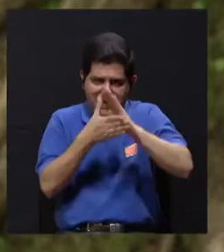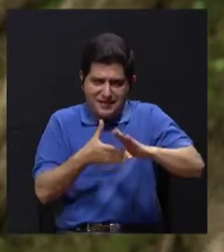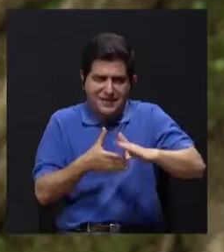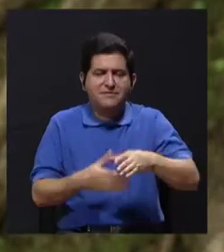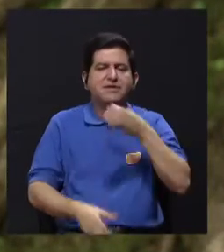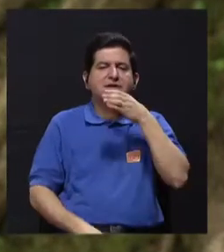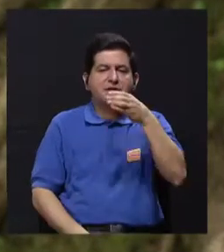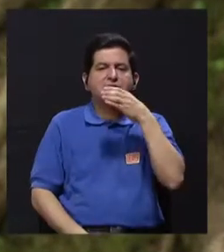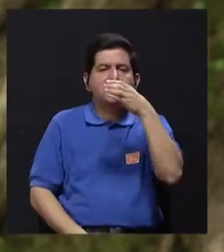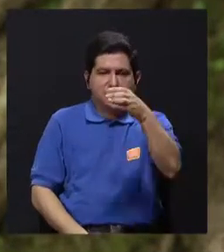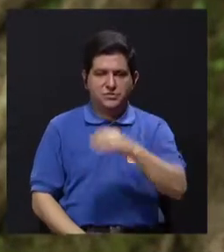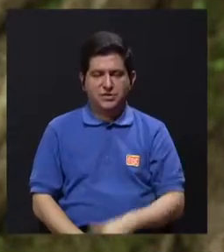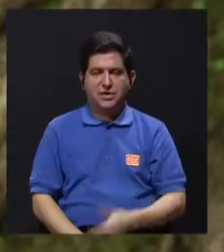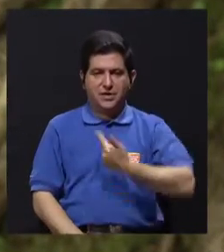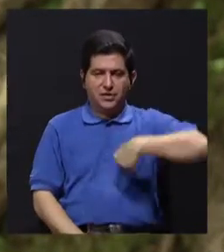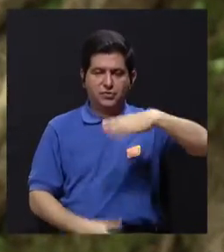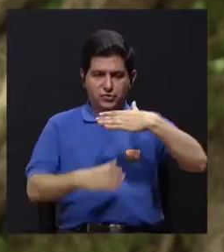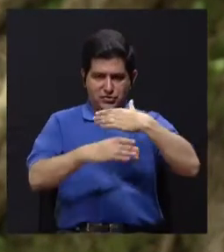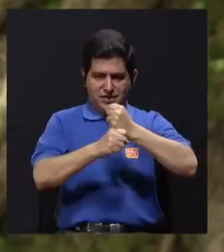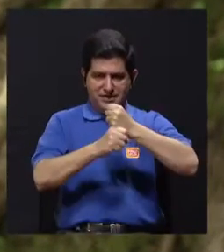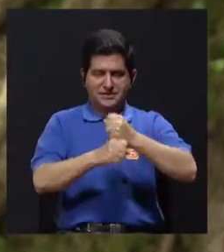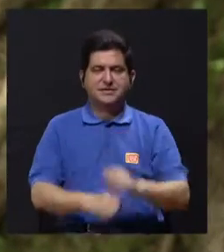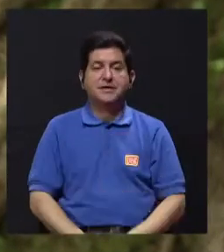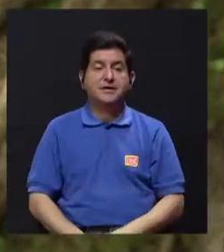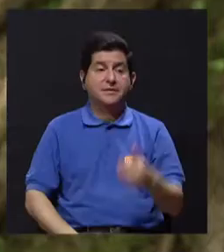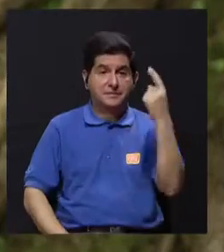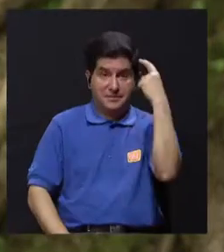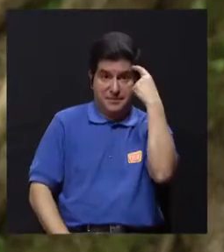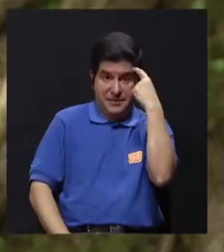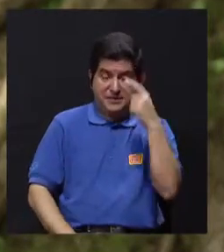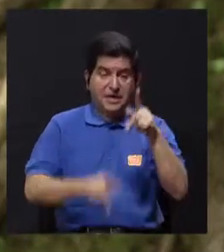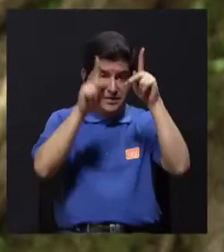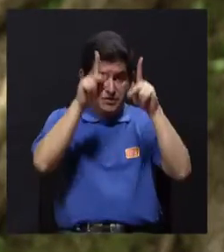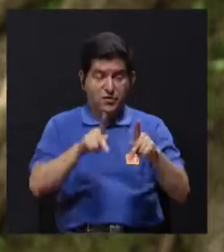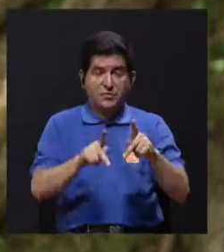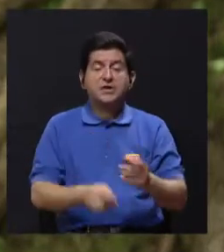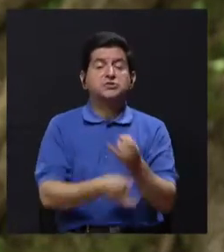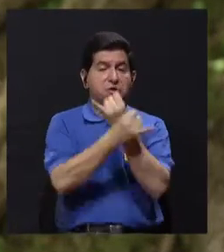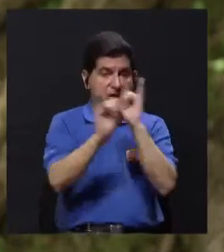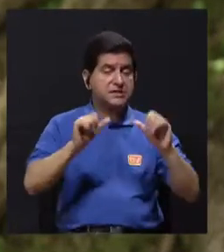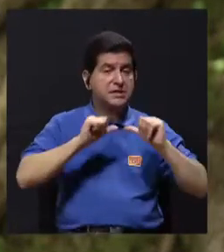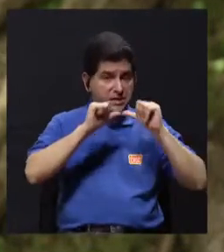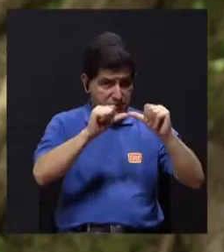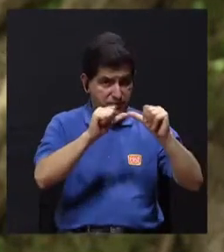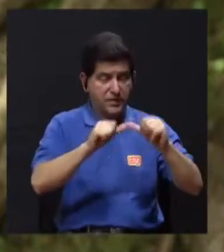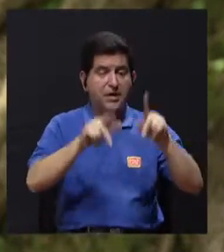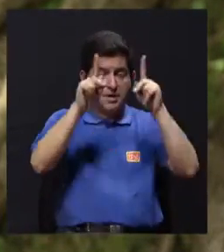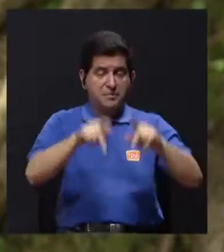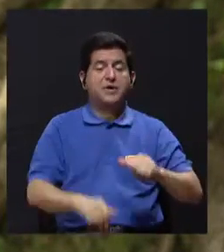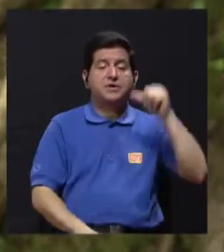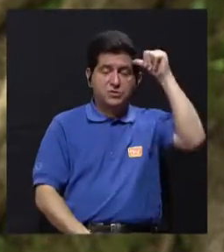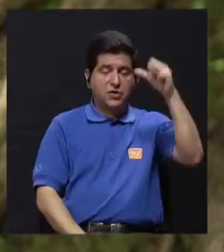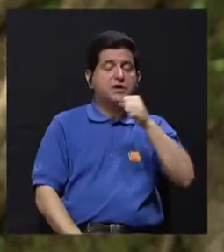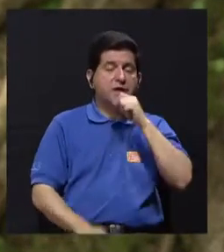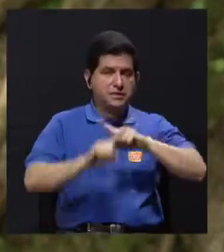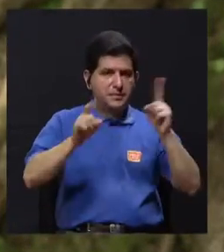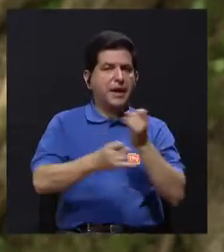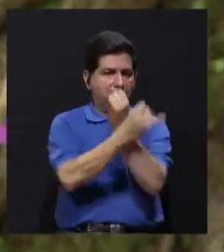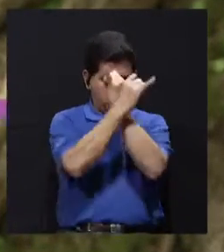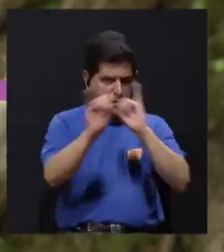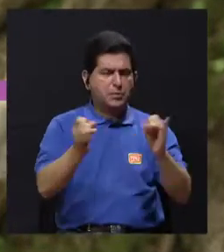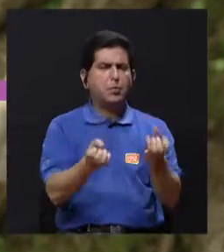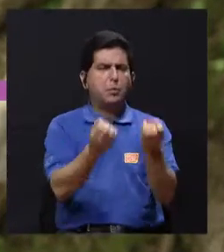dividir las recomendaciones que vayamos a hacer con respecto, por ejemplo, en personas que todavía son independientes, que son personas mayores todavía